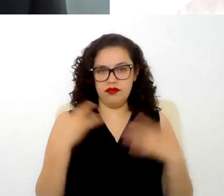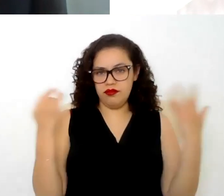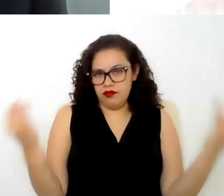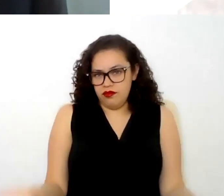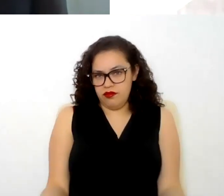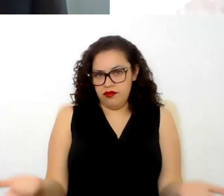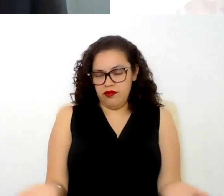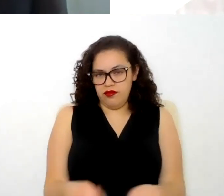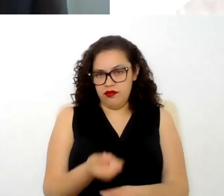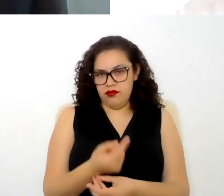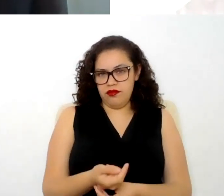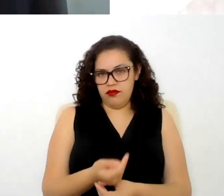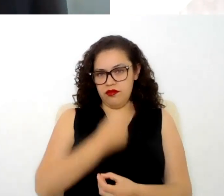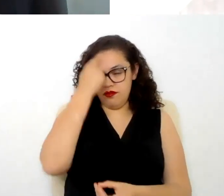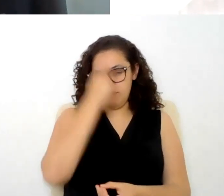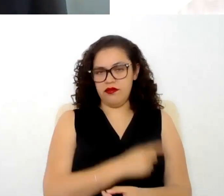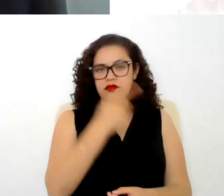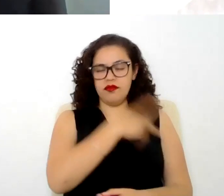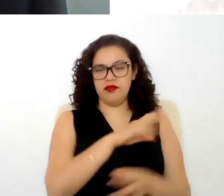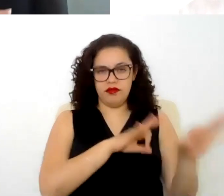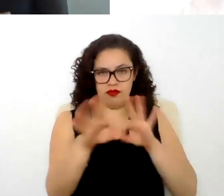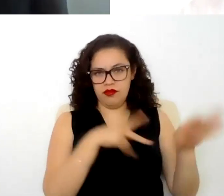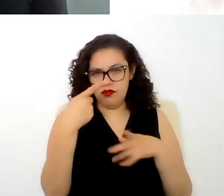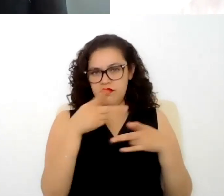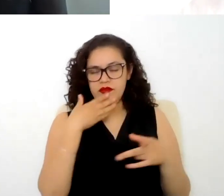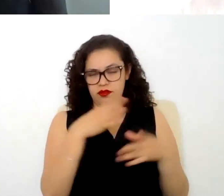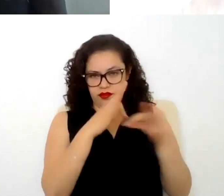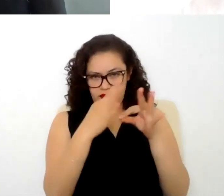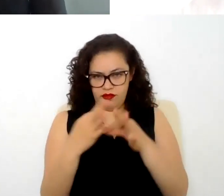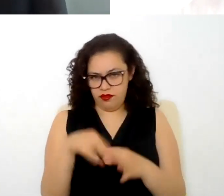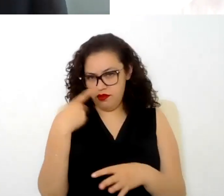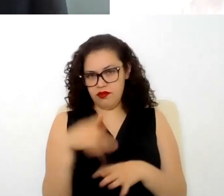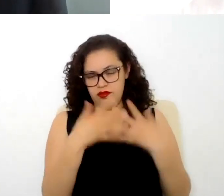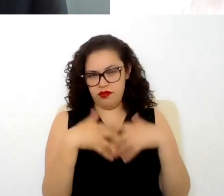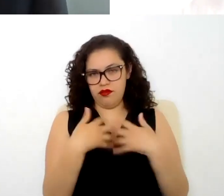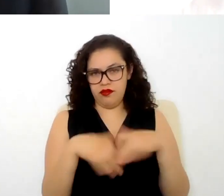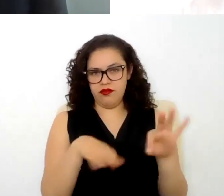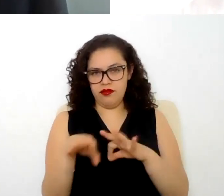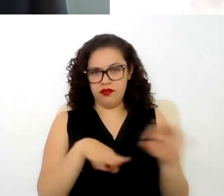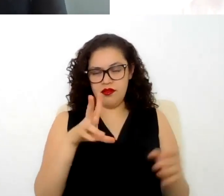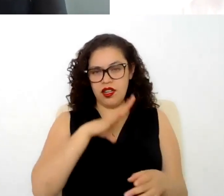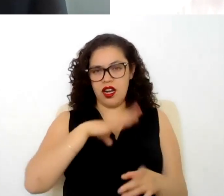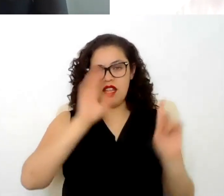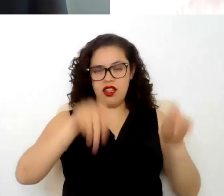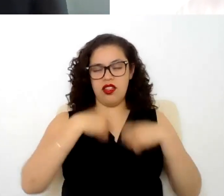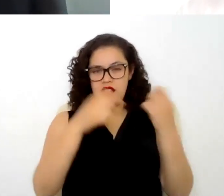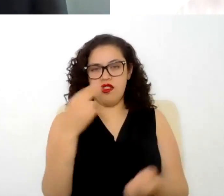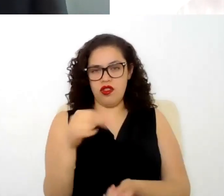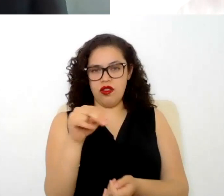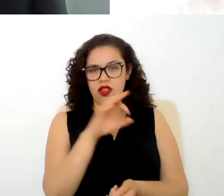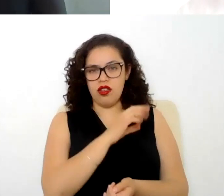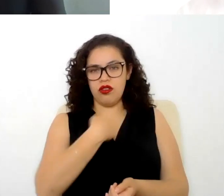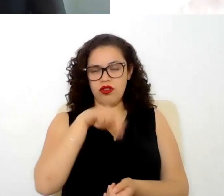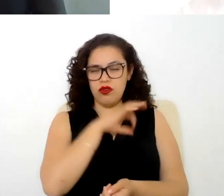derivado como del mismo desempeño de sus labores o el ejercicio de sus funciones es que se le da el nombre y podemos realmente